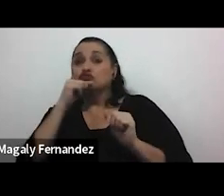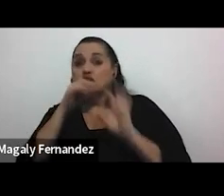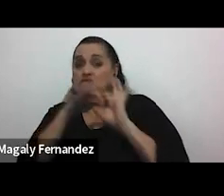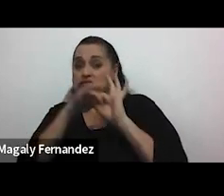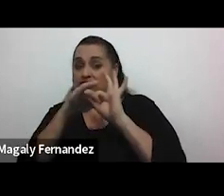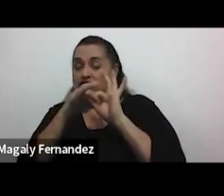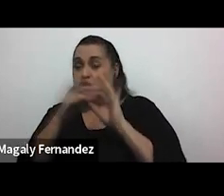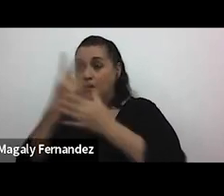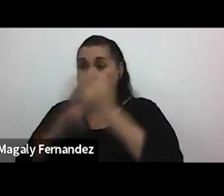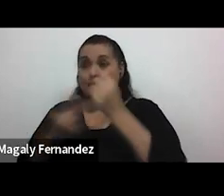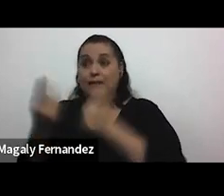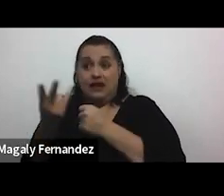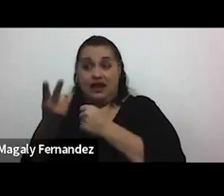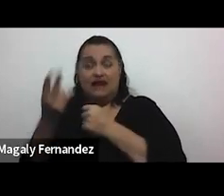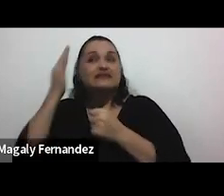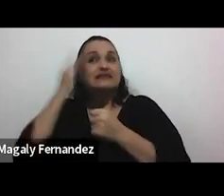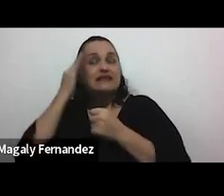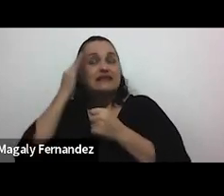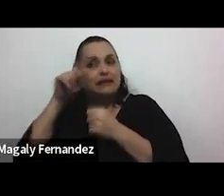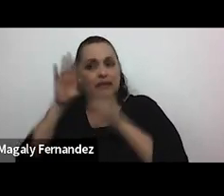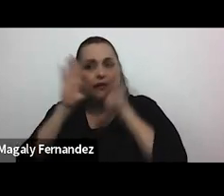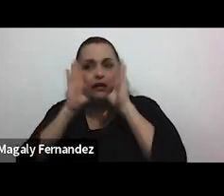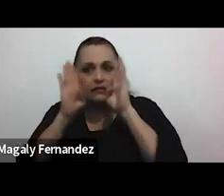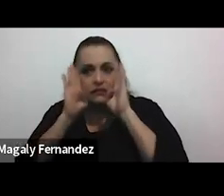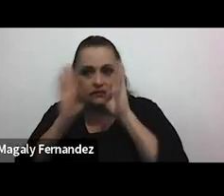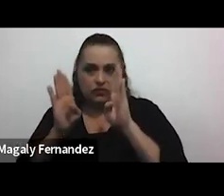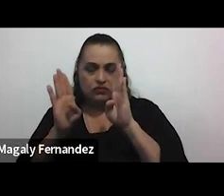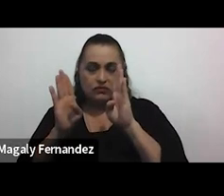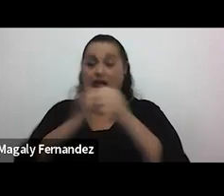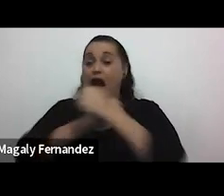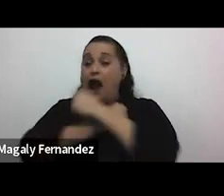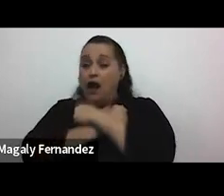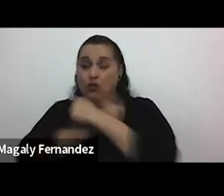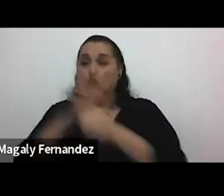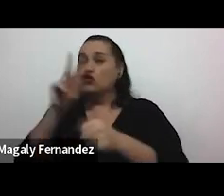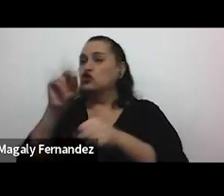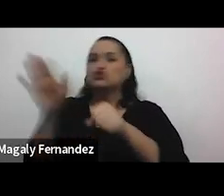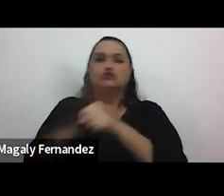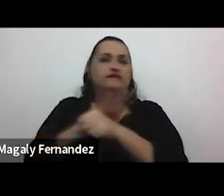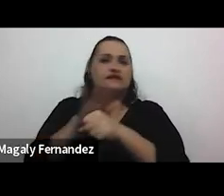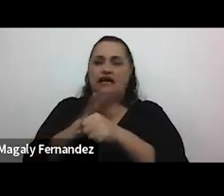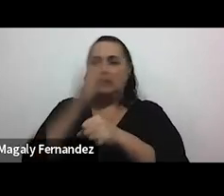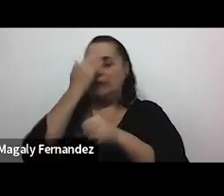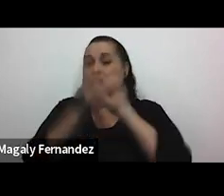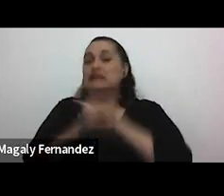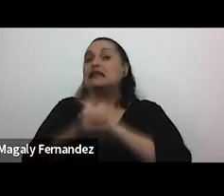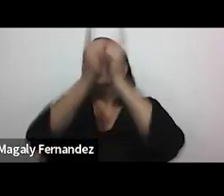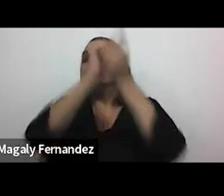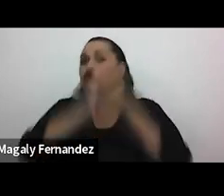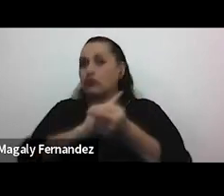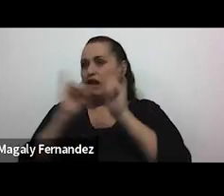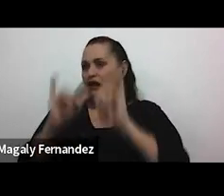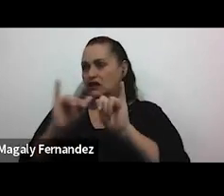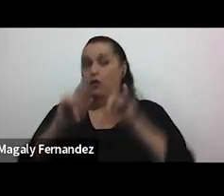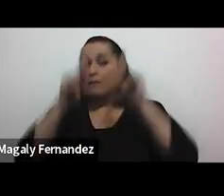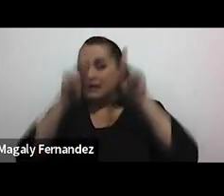se sabe que hay que prestarles atención porque el amor no es suficiente para transformar eso si la persona no ha